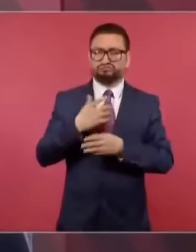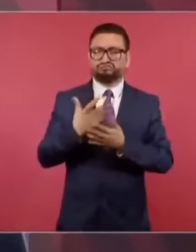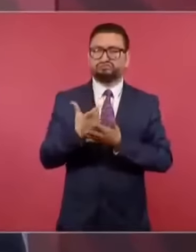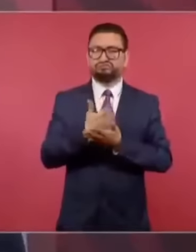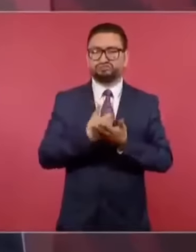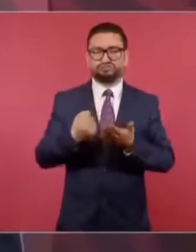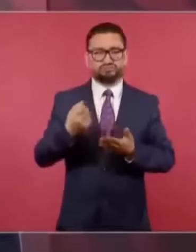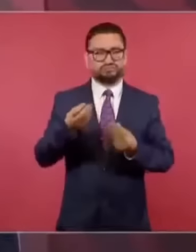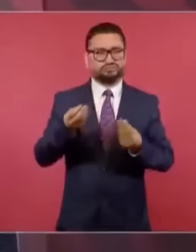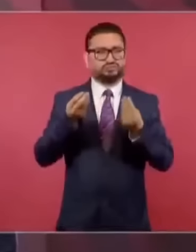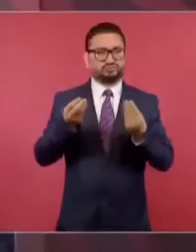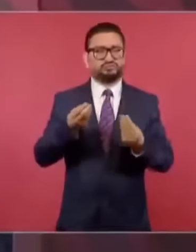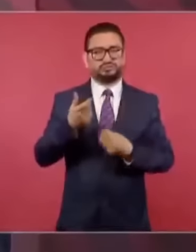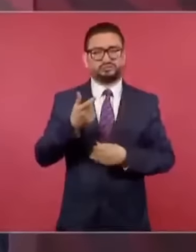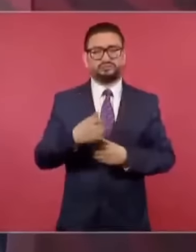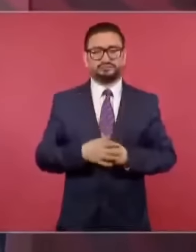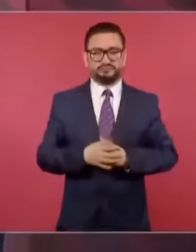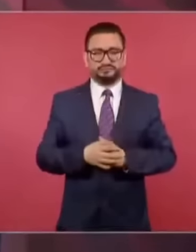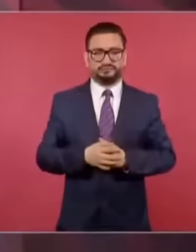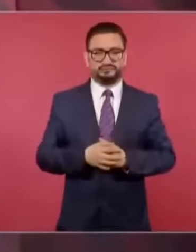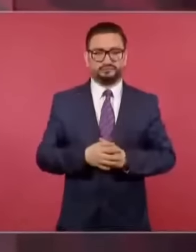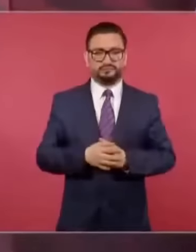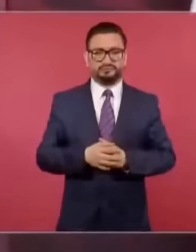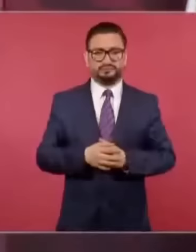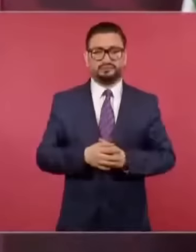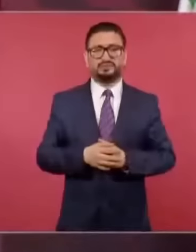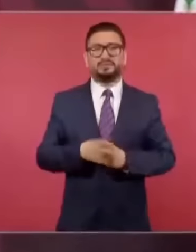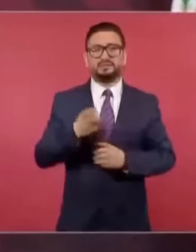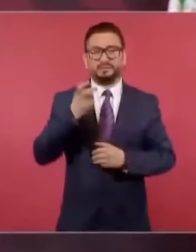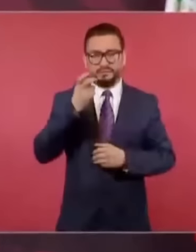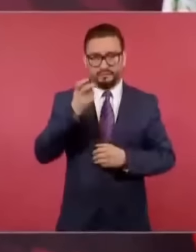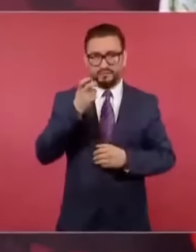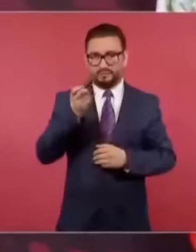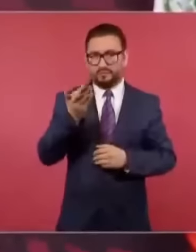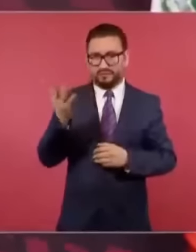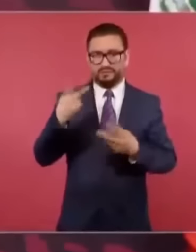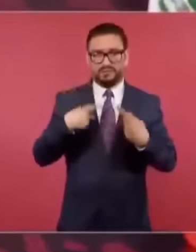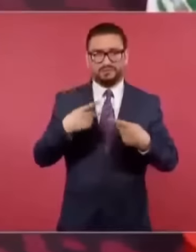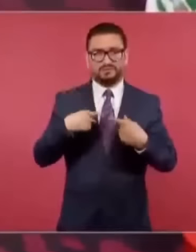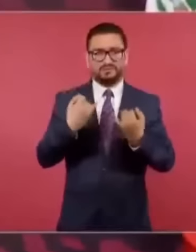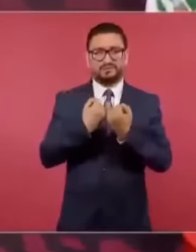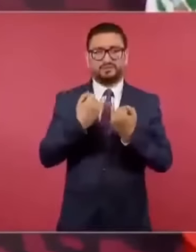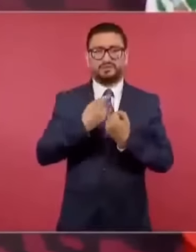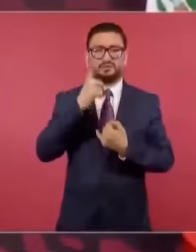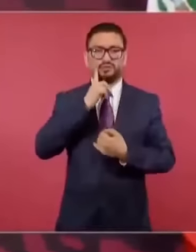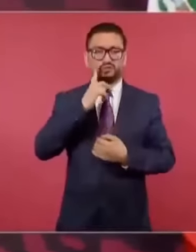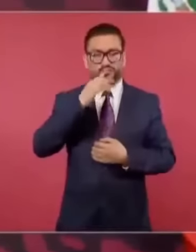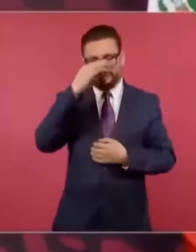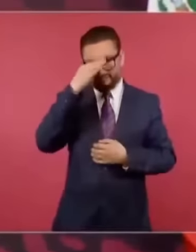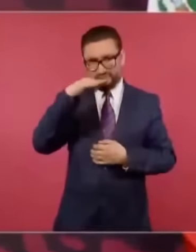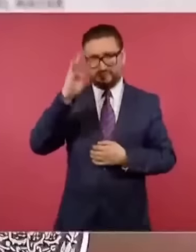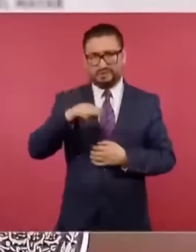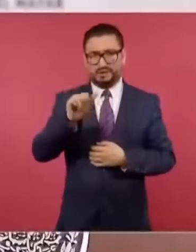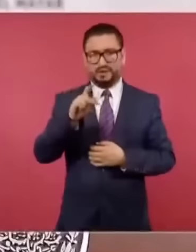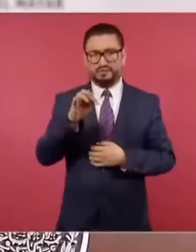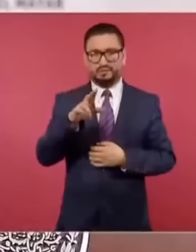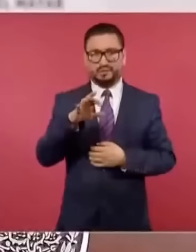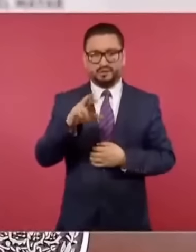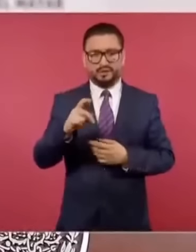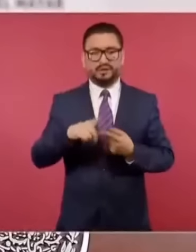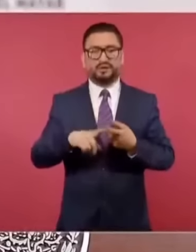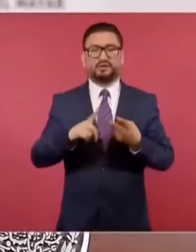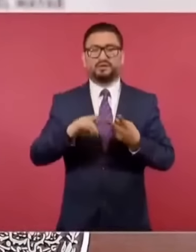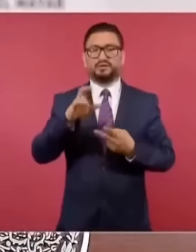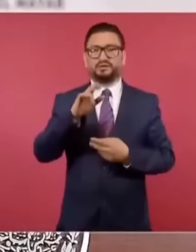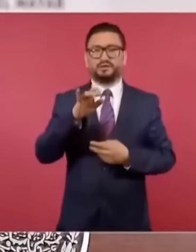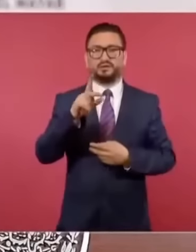son estos personajes como la señora Amparo Casar, como Claudio X,